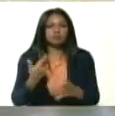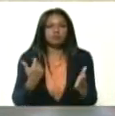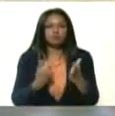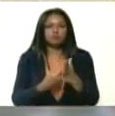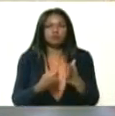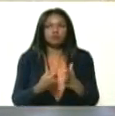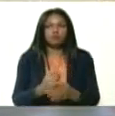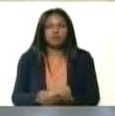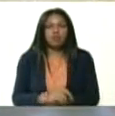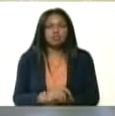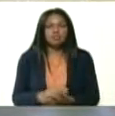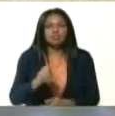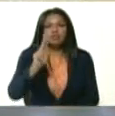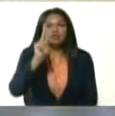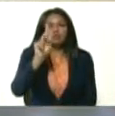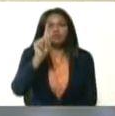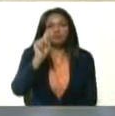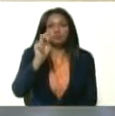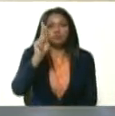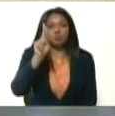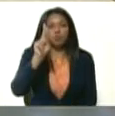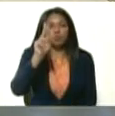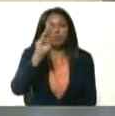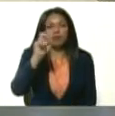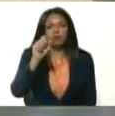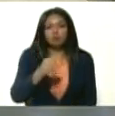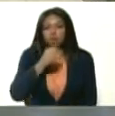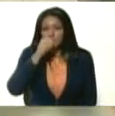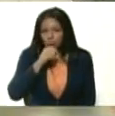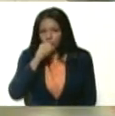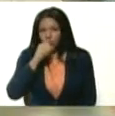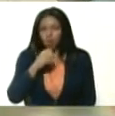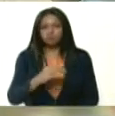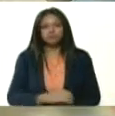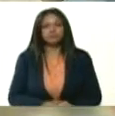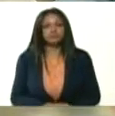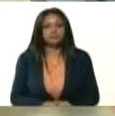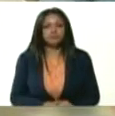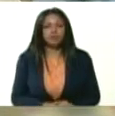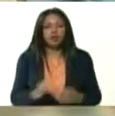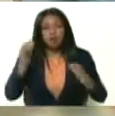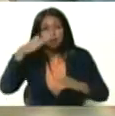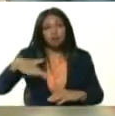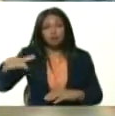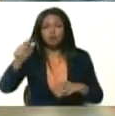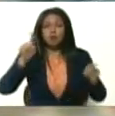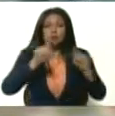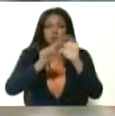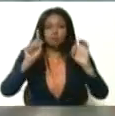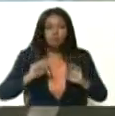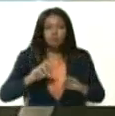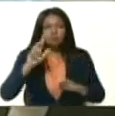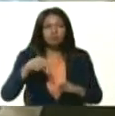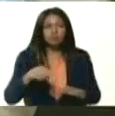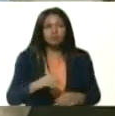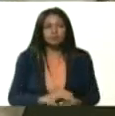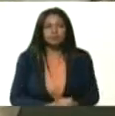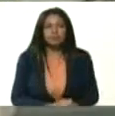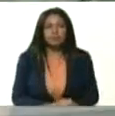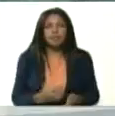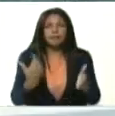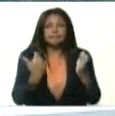contra la tuberculosis. Debe saber nuestro pueblo que en general la mayoría del pueblo venezolano está